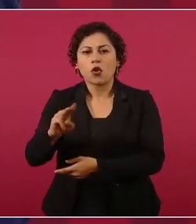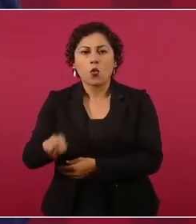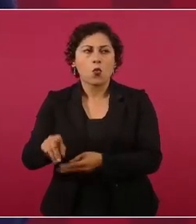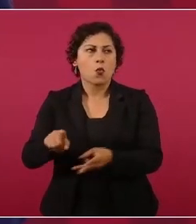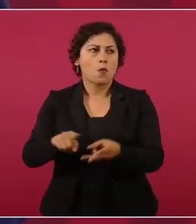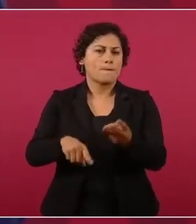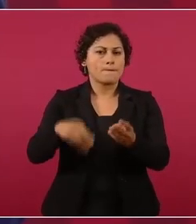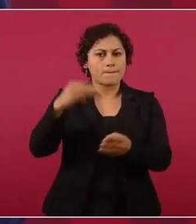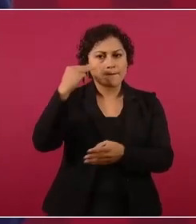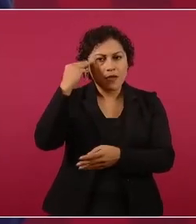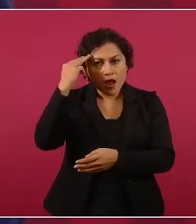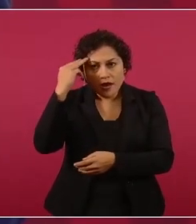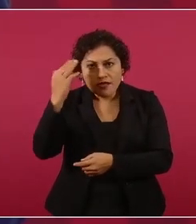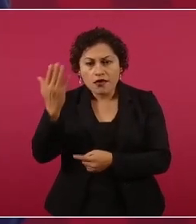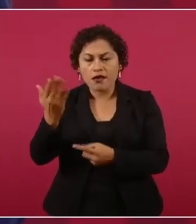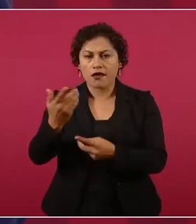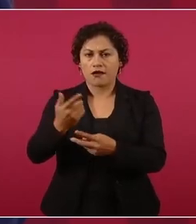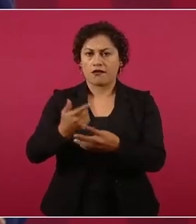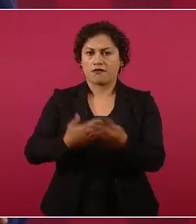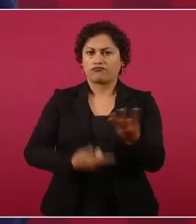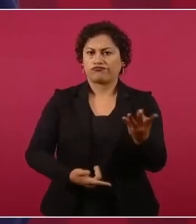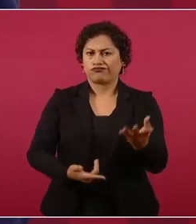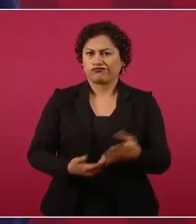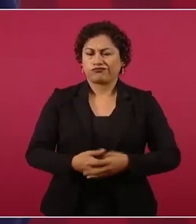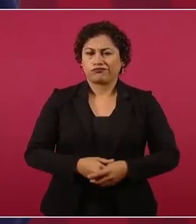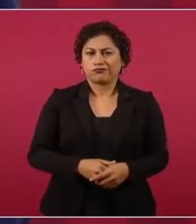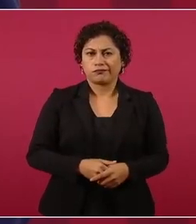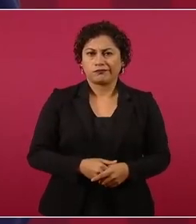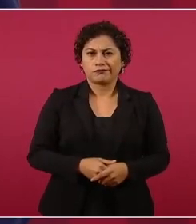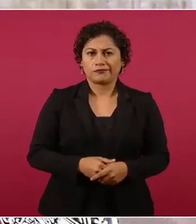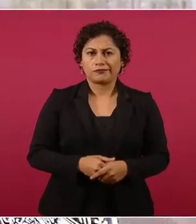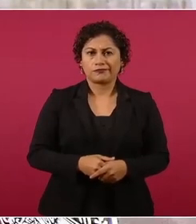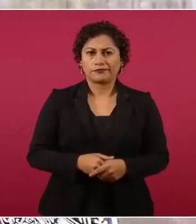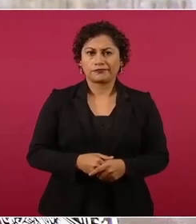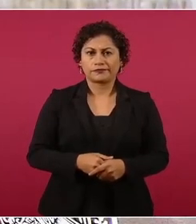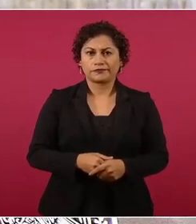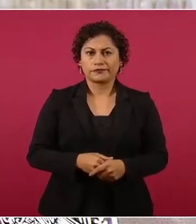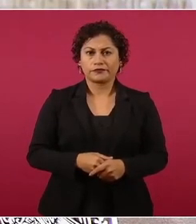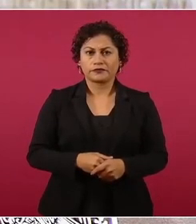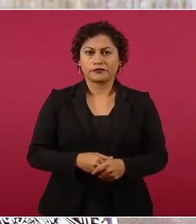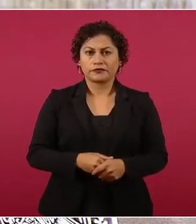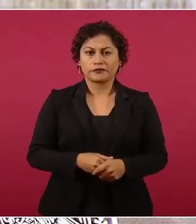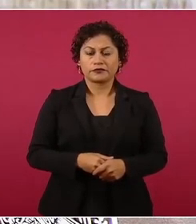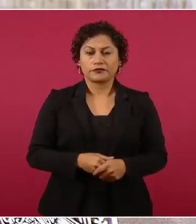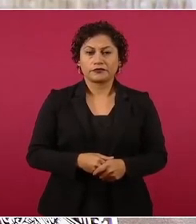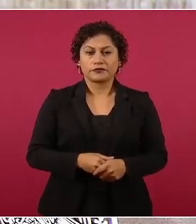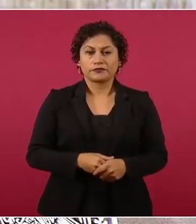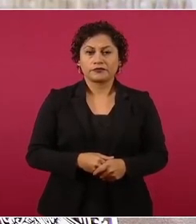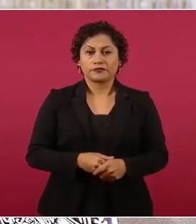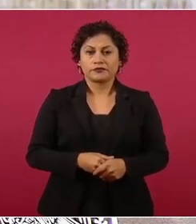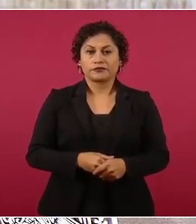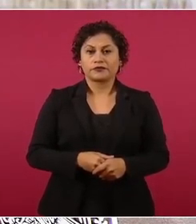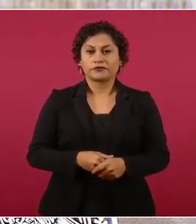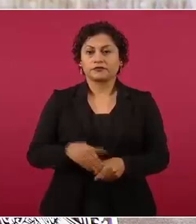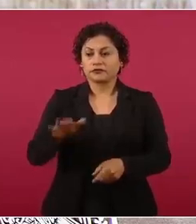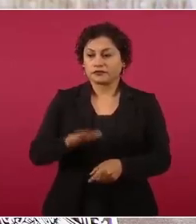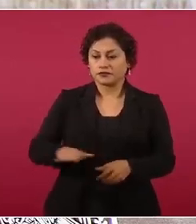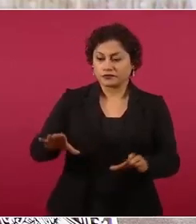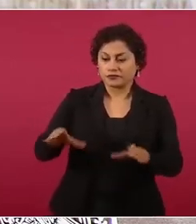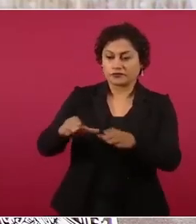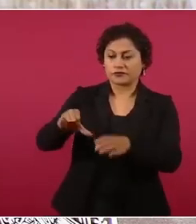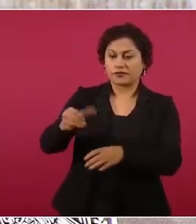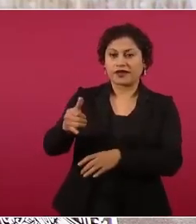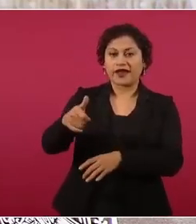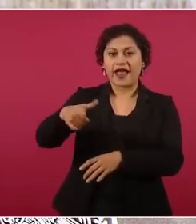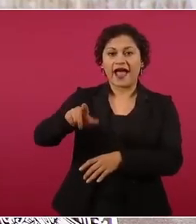Mérida, a los pueblos yaquis, muchísimas más